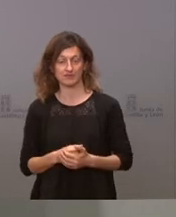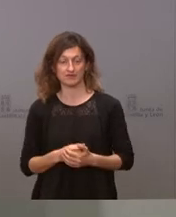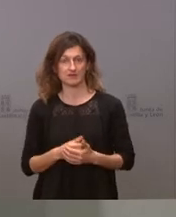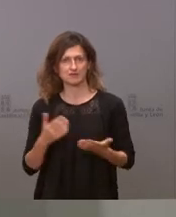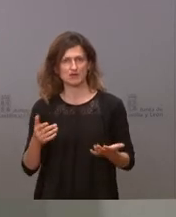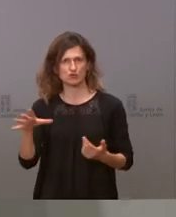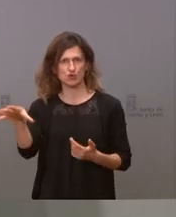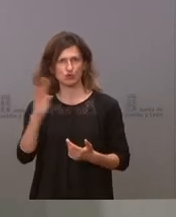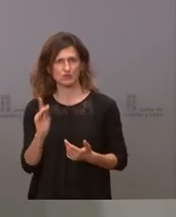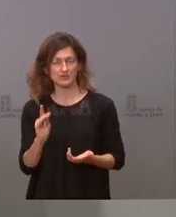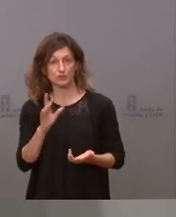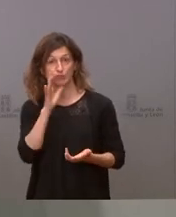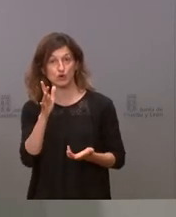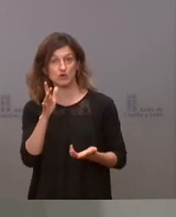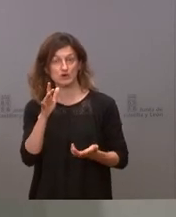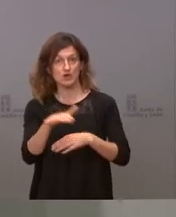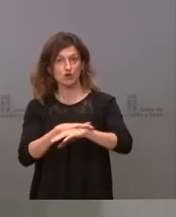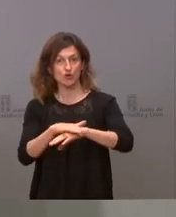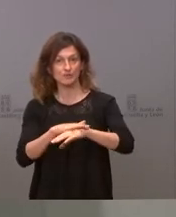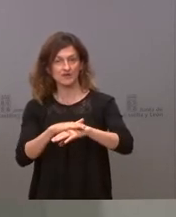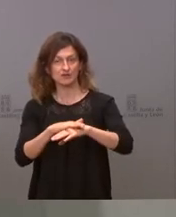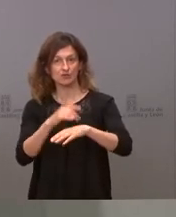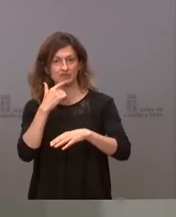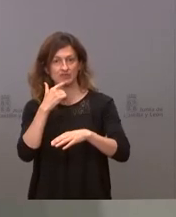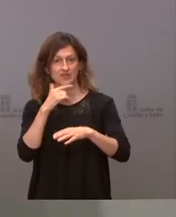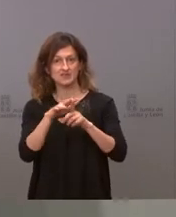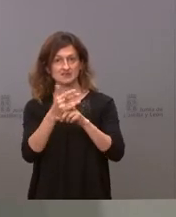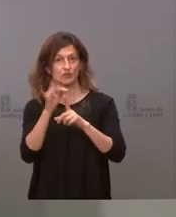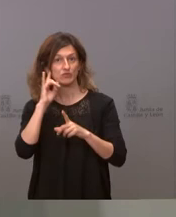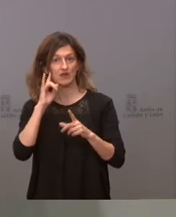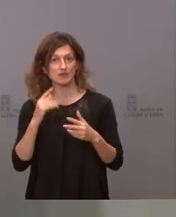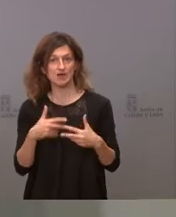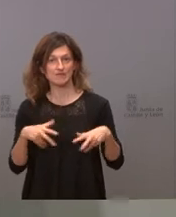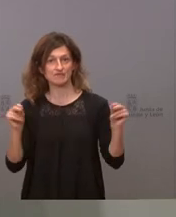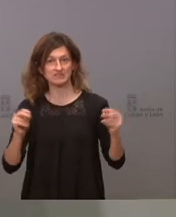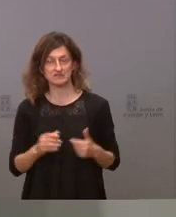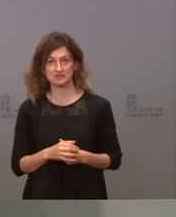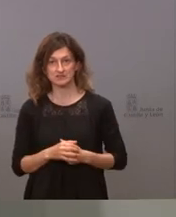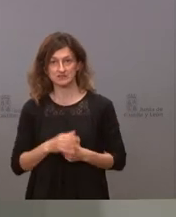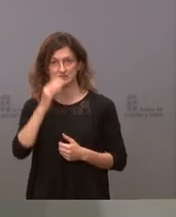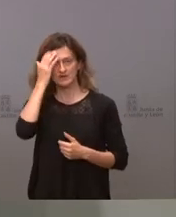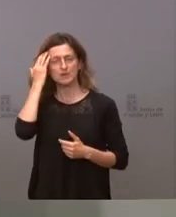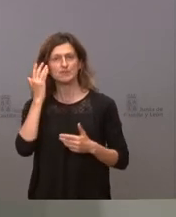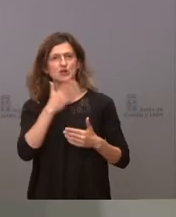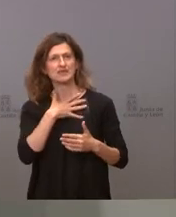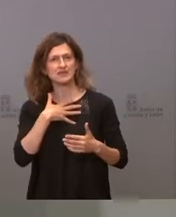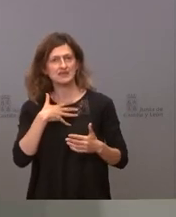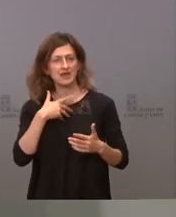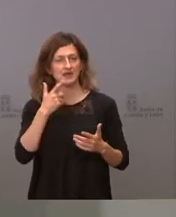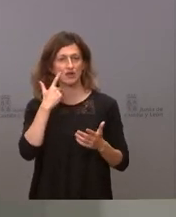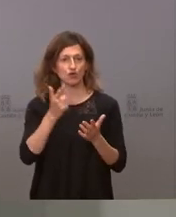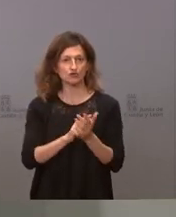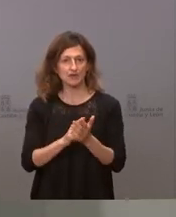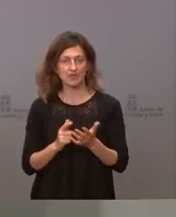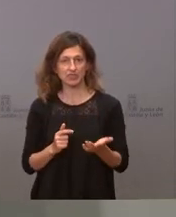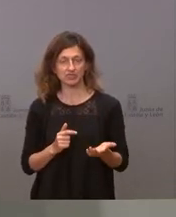comprensible es que el gobierno decida suspender el estado de alarma pero intente recuperar cuando suspende el estado de